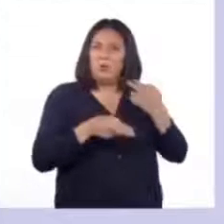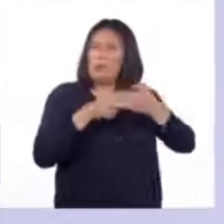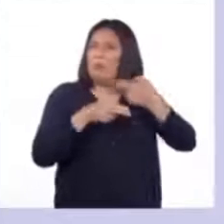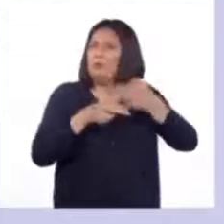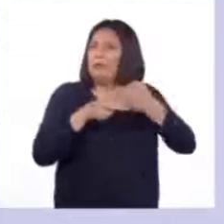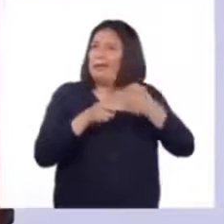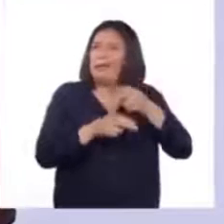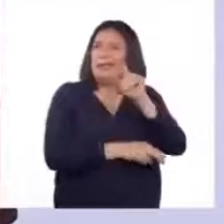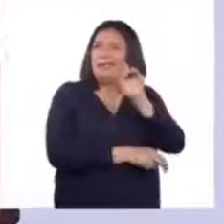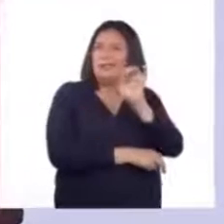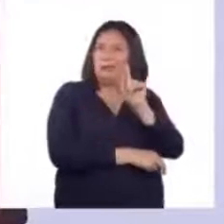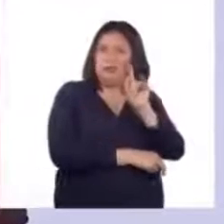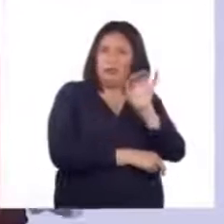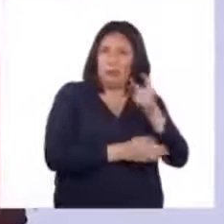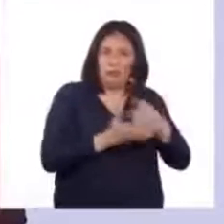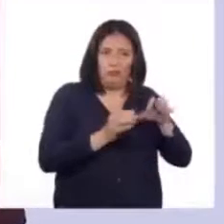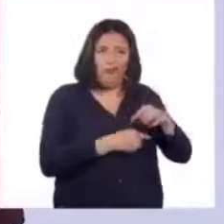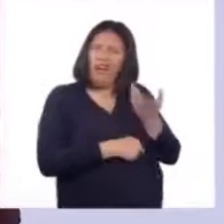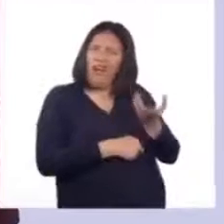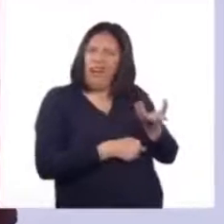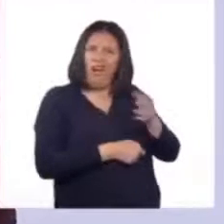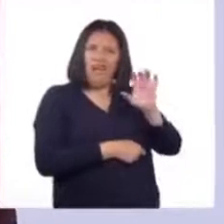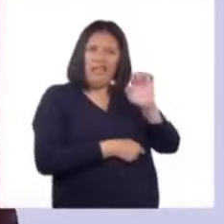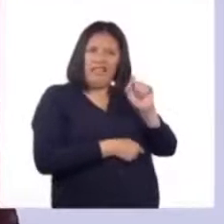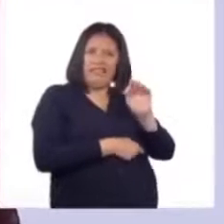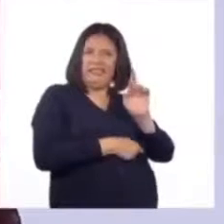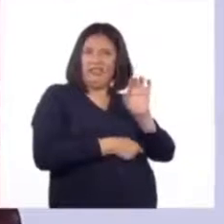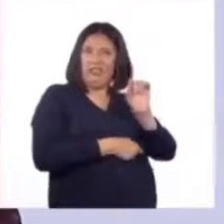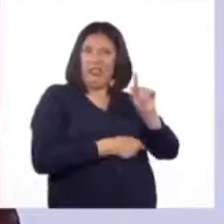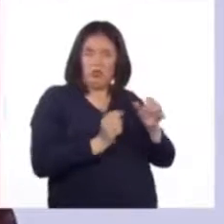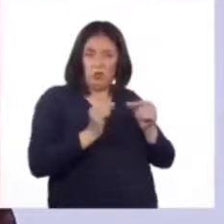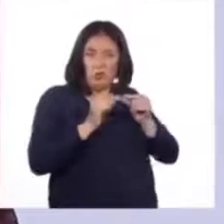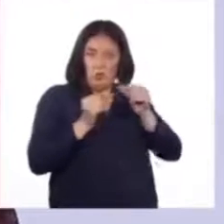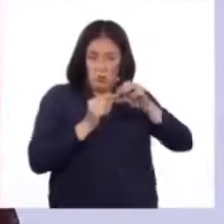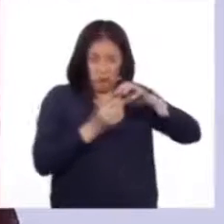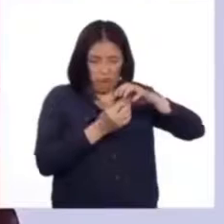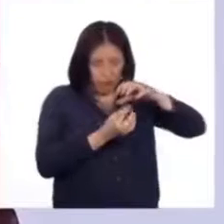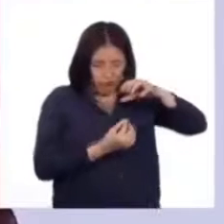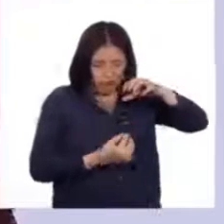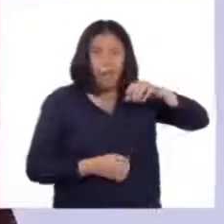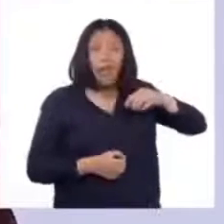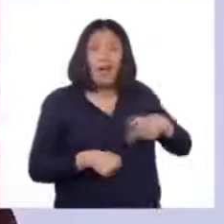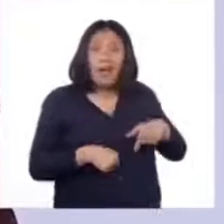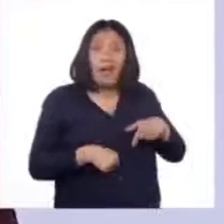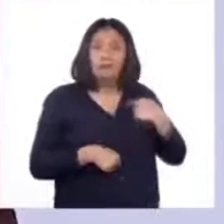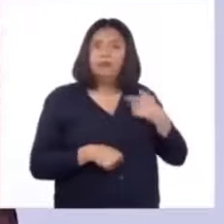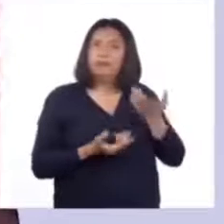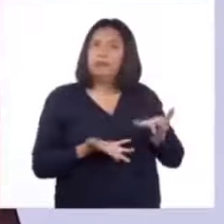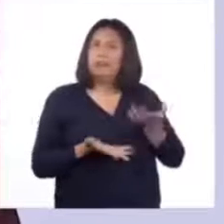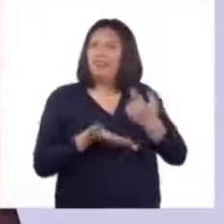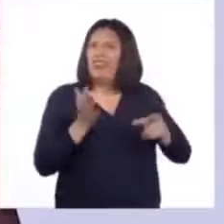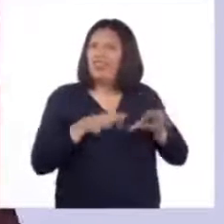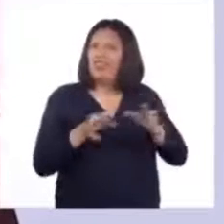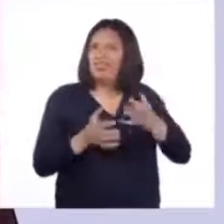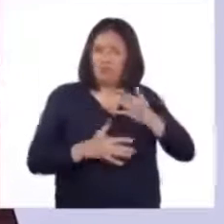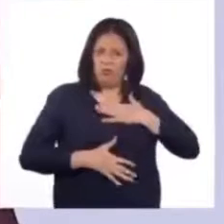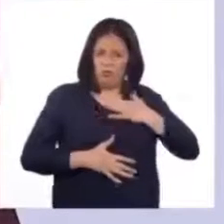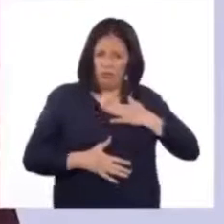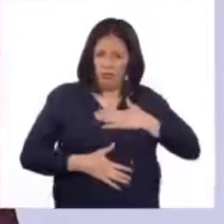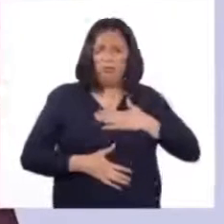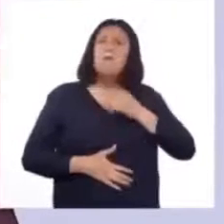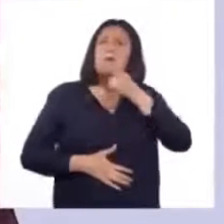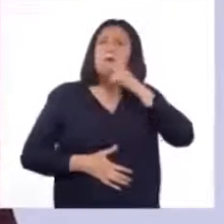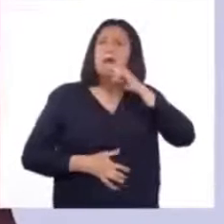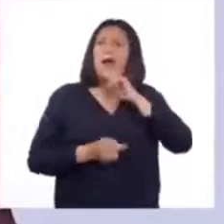estrógenos. Los estrógenos, junto con las hormonas producidas por la glándula pituitaria, hacen que el cuerpo de una